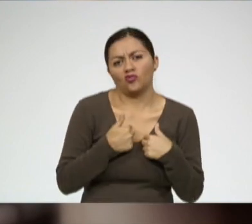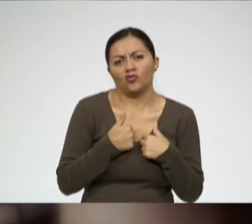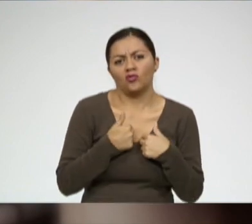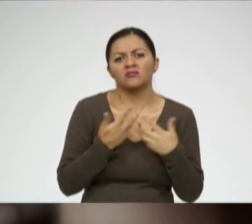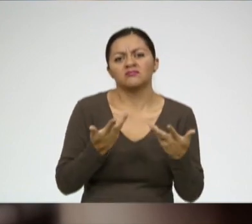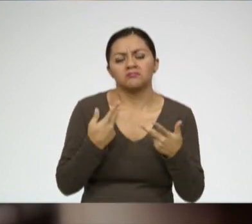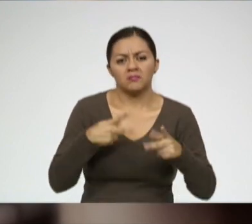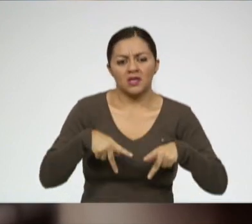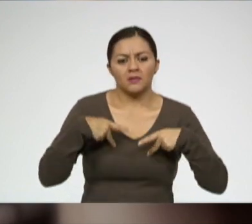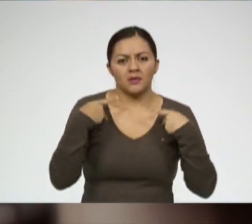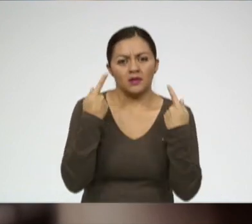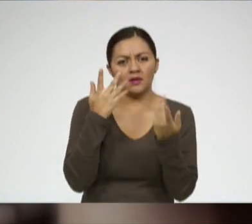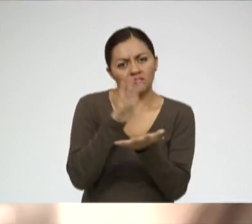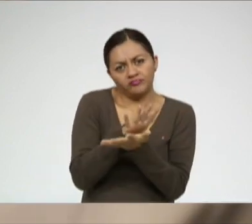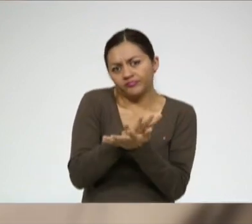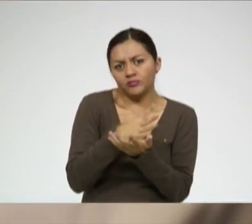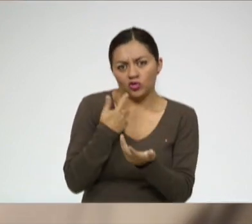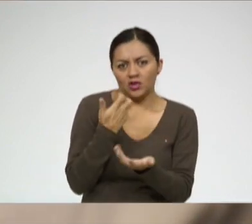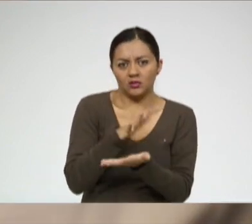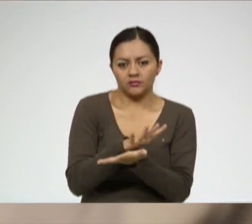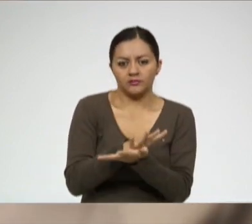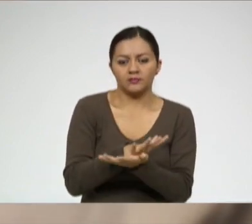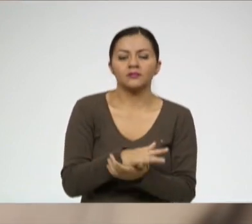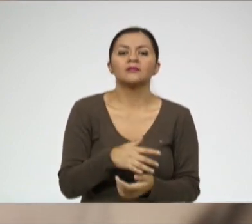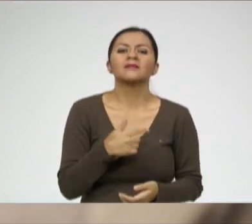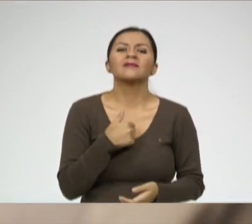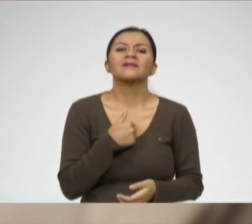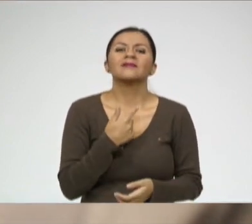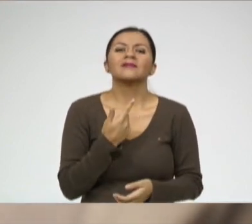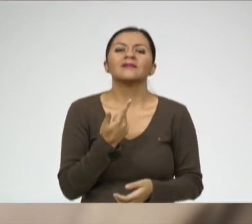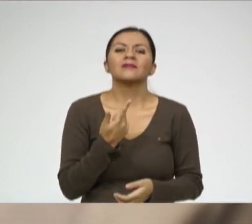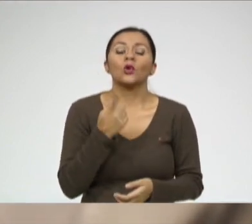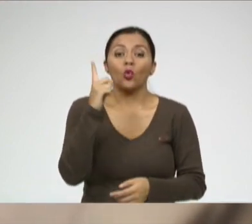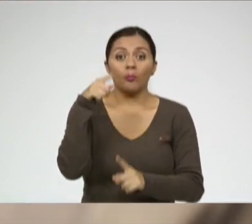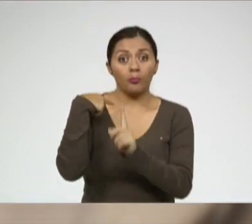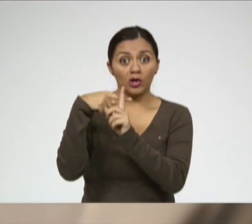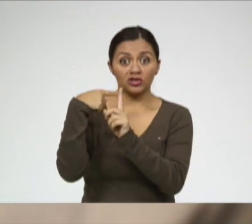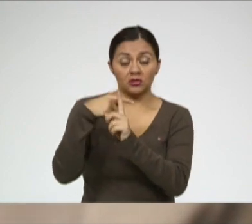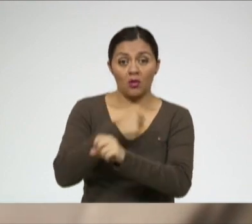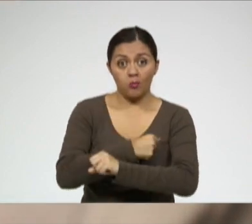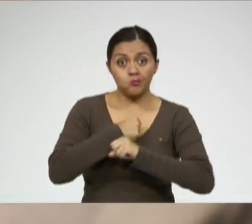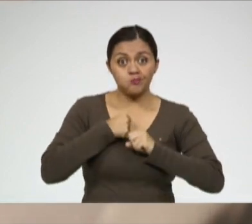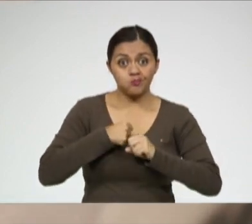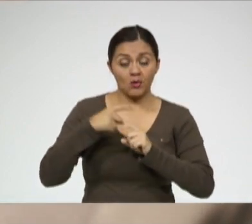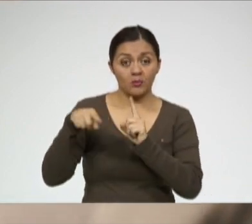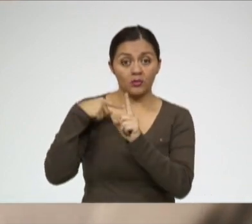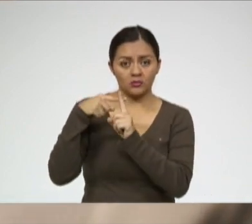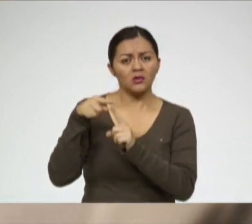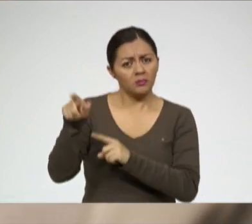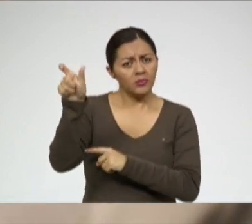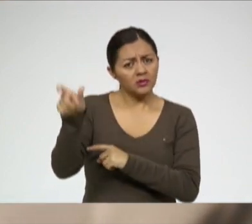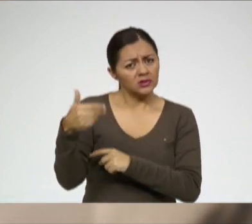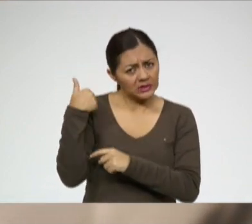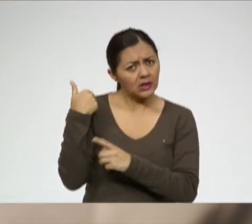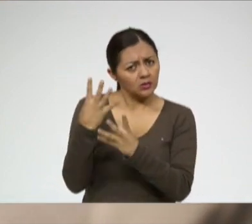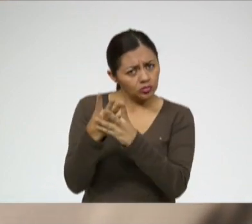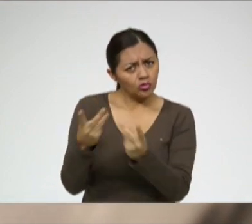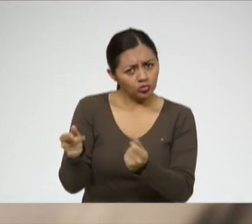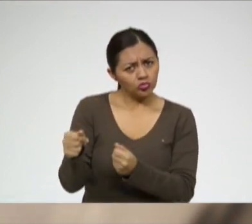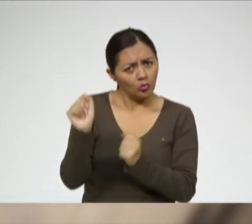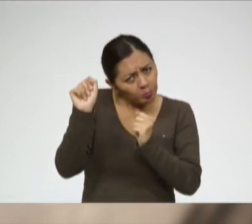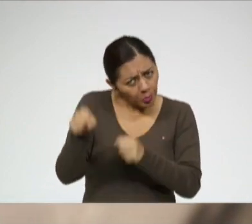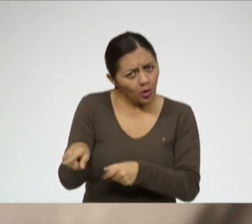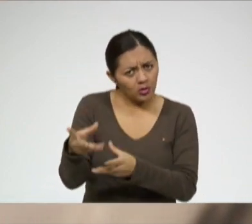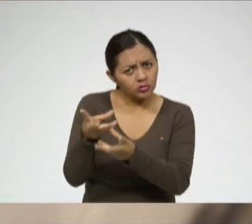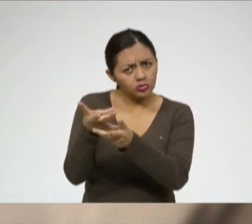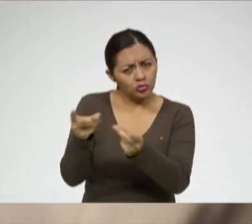seguir mi vida tranquila. ¿Cuál es la ventaja del sobrepeso? Que esta persona tiene una solución, que esta persona necesita